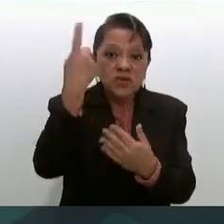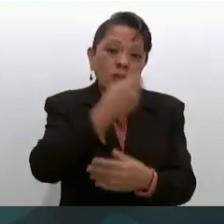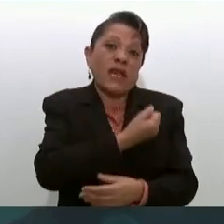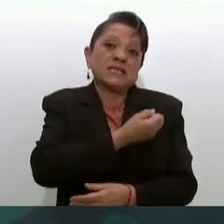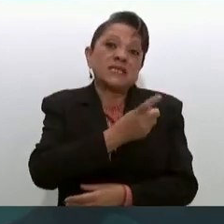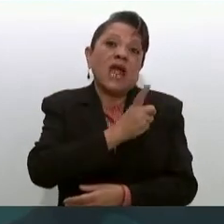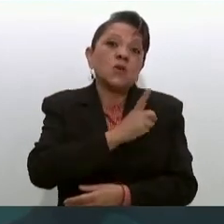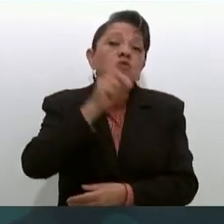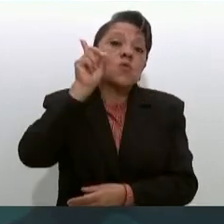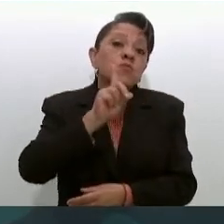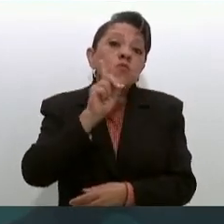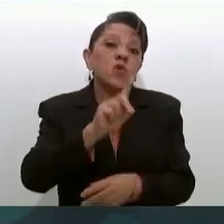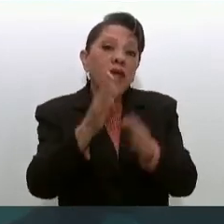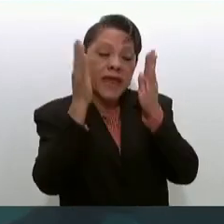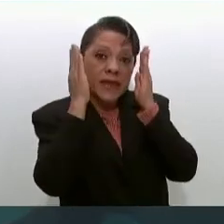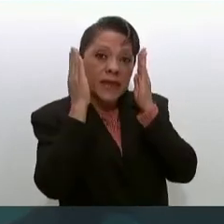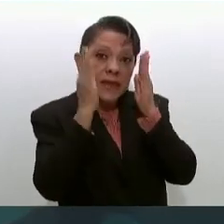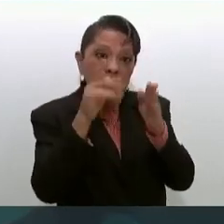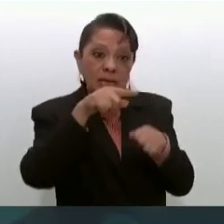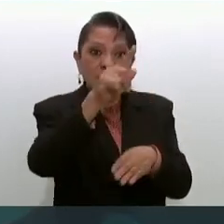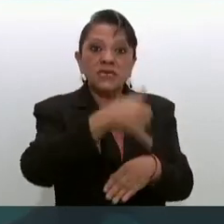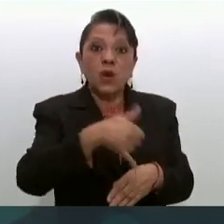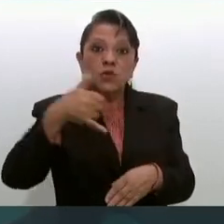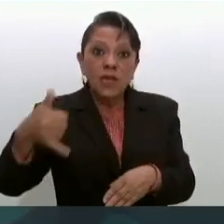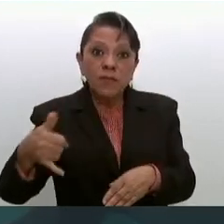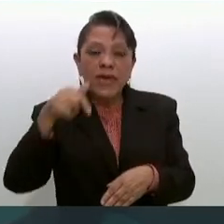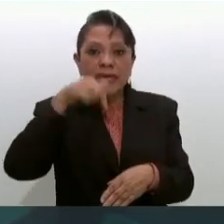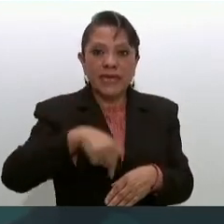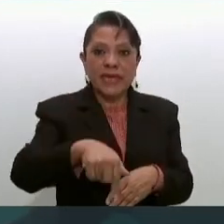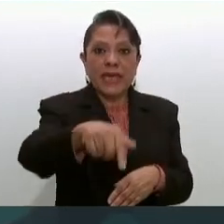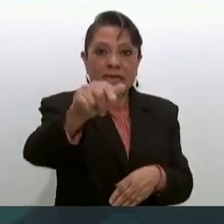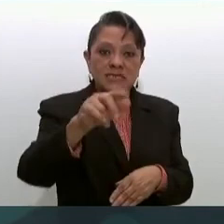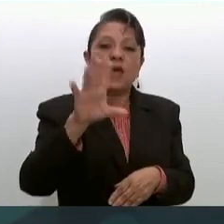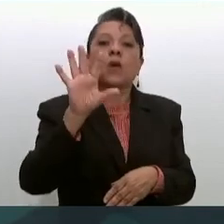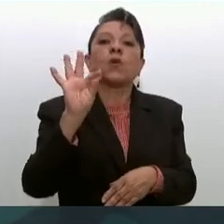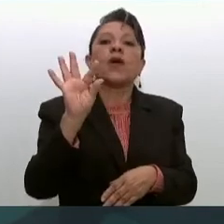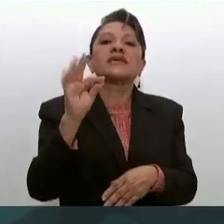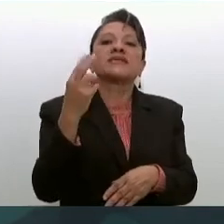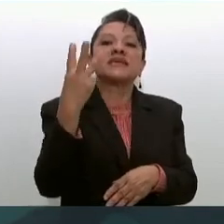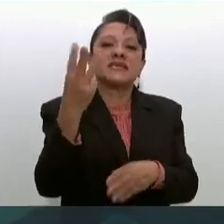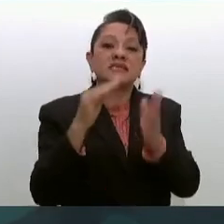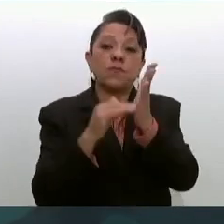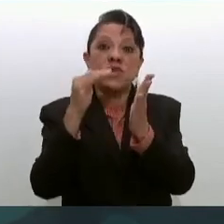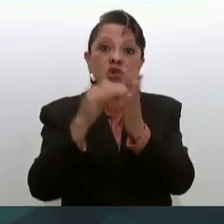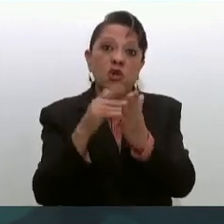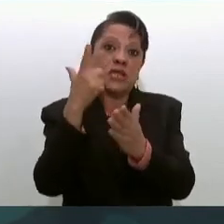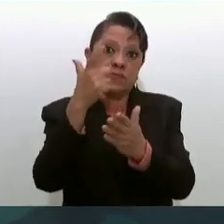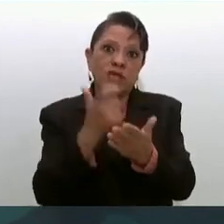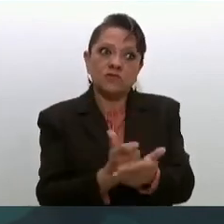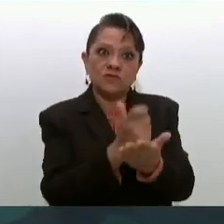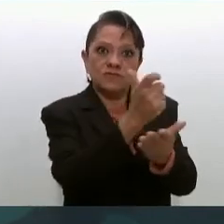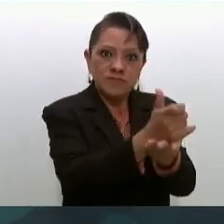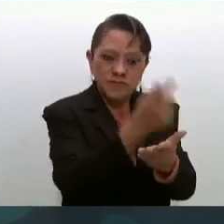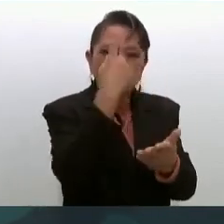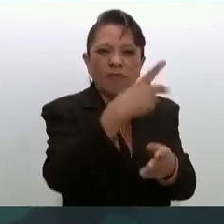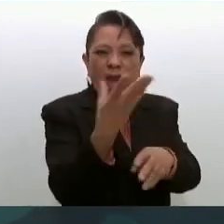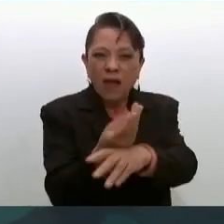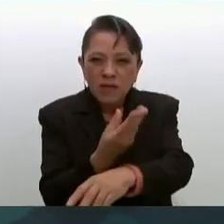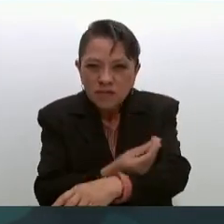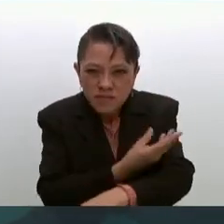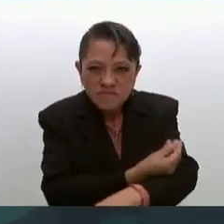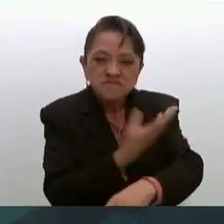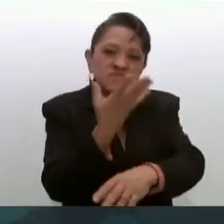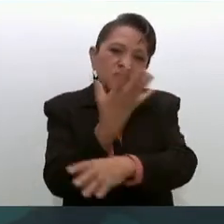Yautepec, que tiene el INSABI para este año por 43 millones de pesos. Y en el tema de personal, donde siempre tenemos que